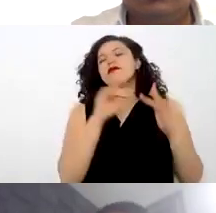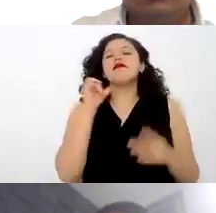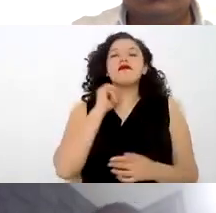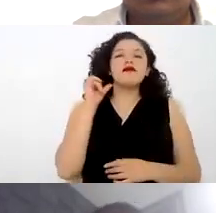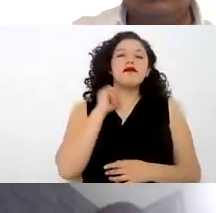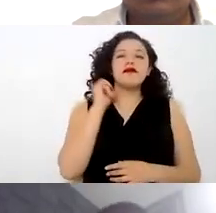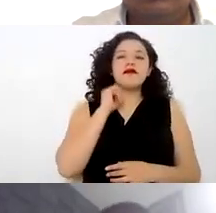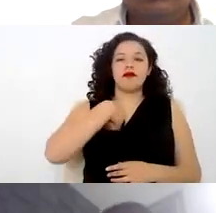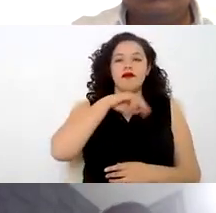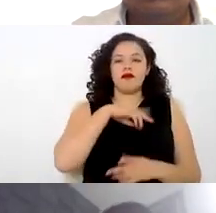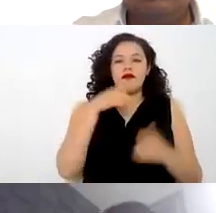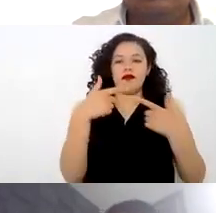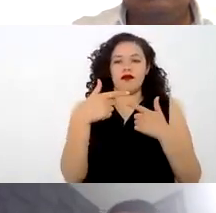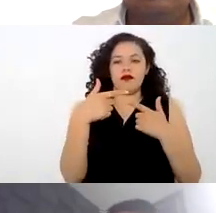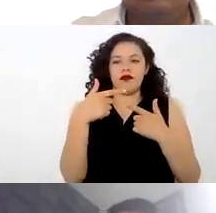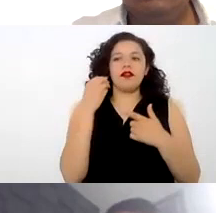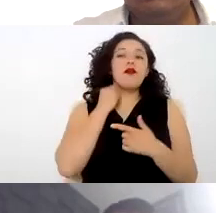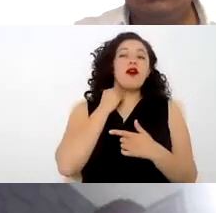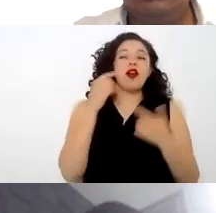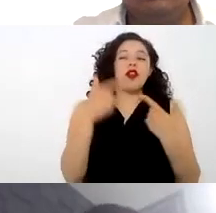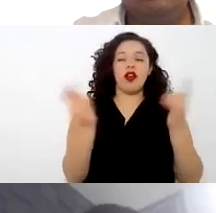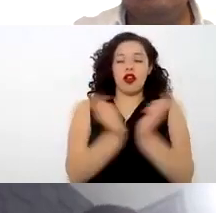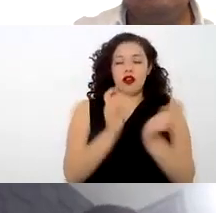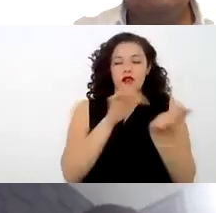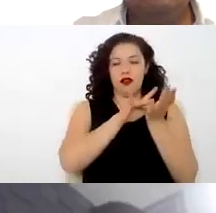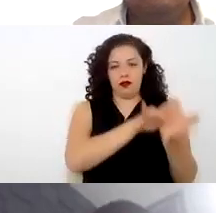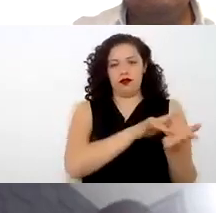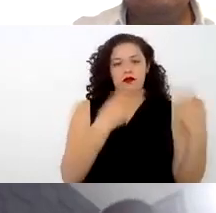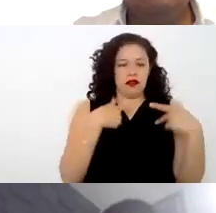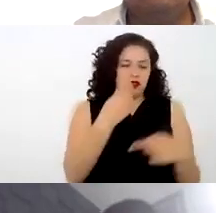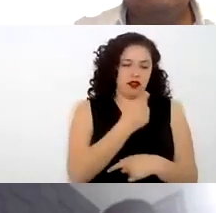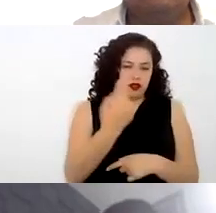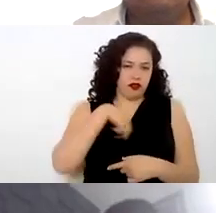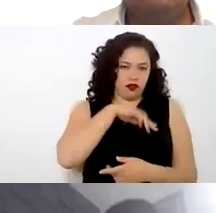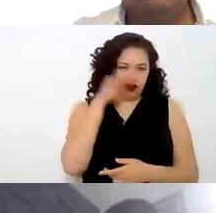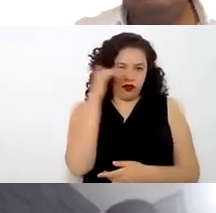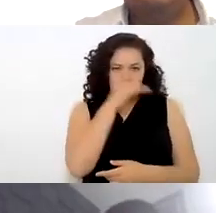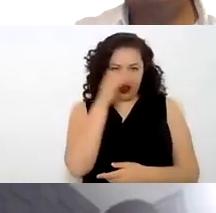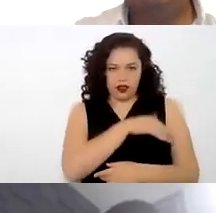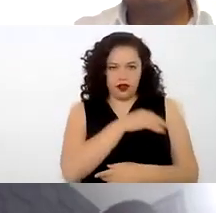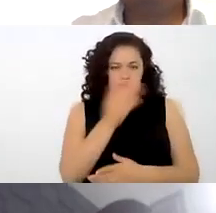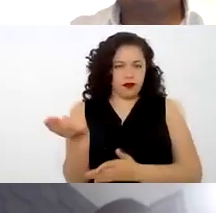gratuita a aquellos grupos que realmente lo necesiten. ¿Puede ser la siguiente, por favor?